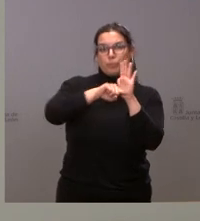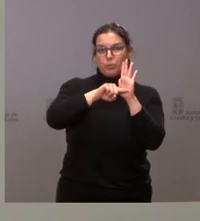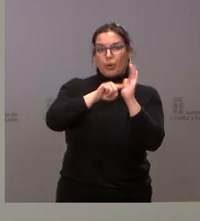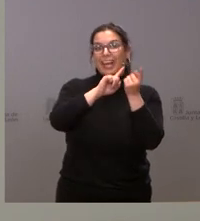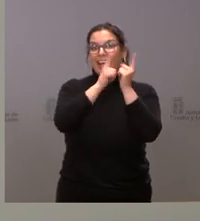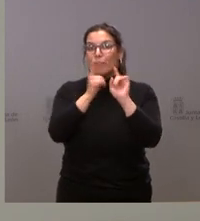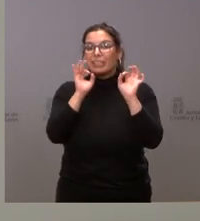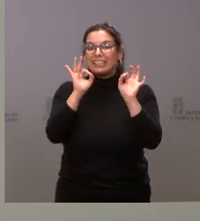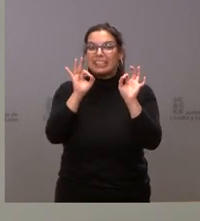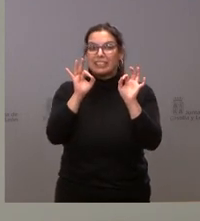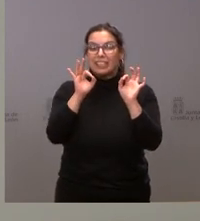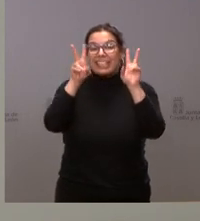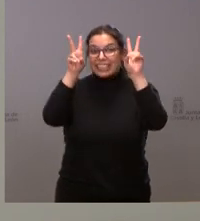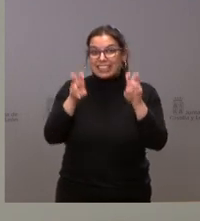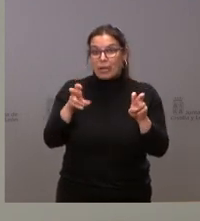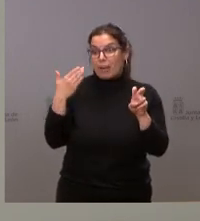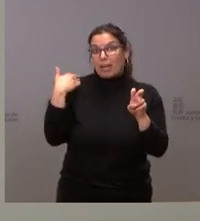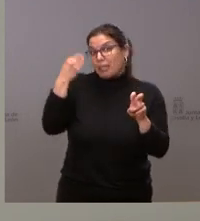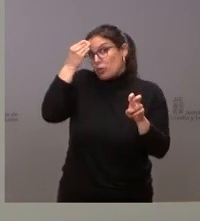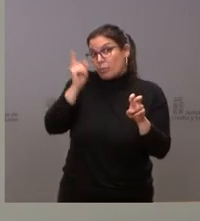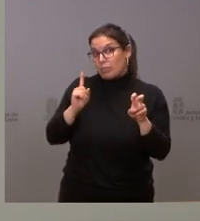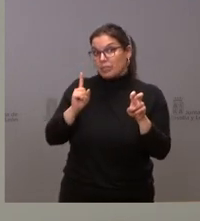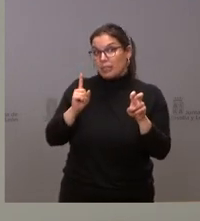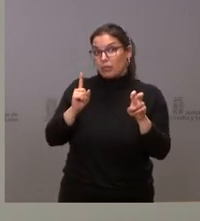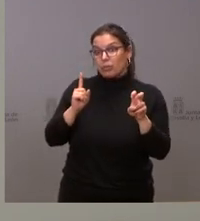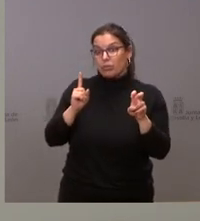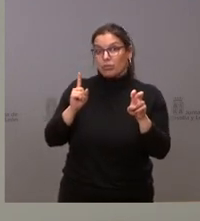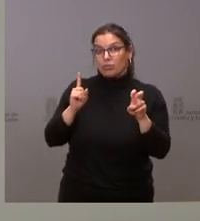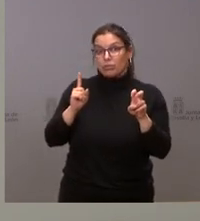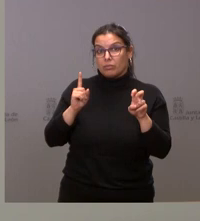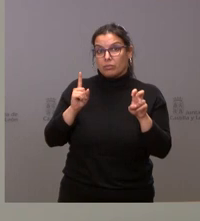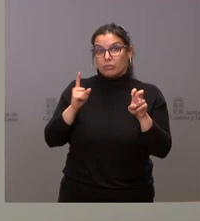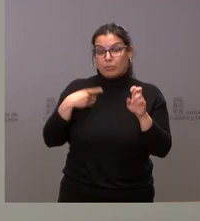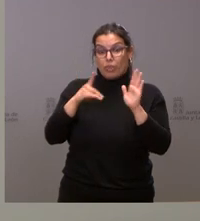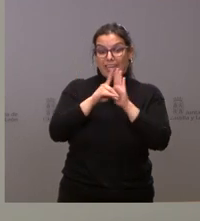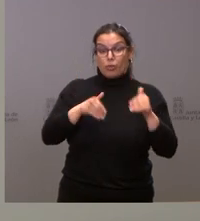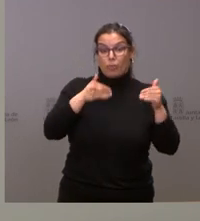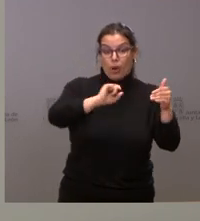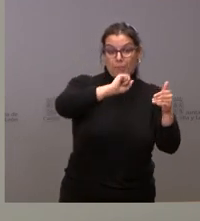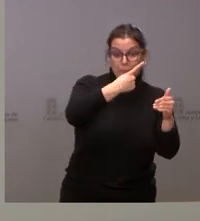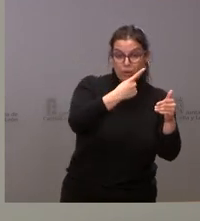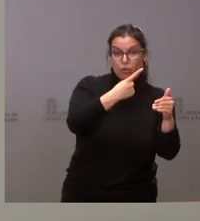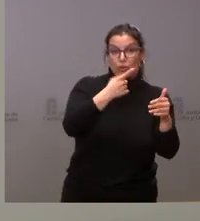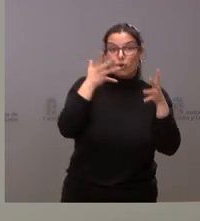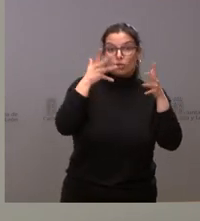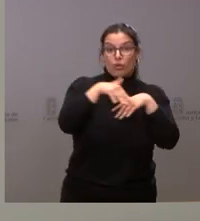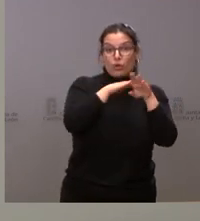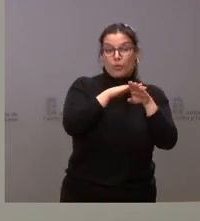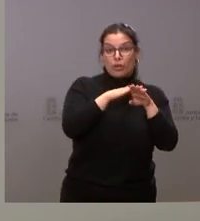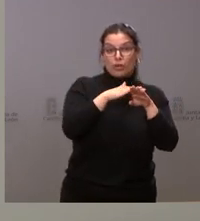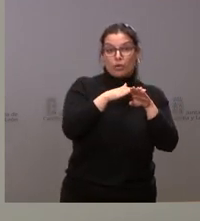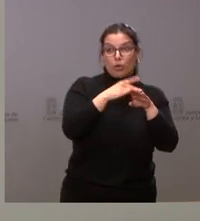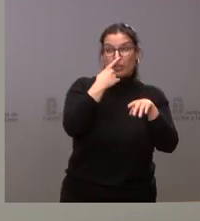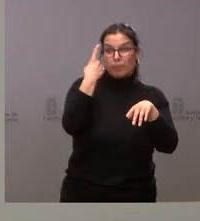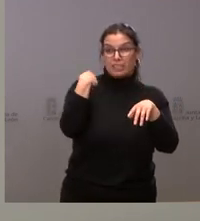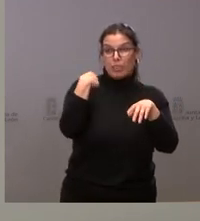cambio en relación con una cuestión que no habíamos considerado en el momento de la aprobación del decreto de prórroga, que creo que fue en el último Consejo de Gobierno del año